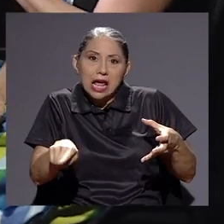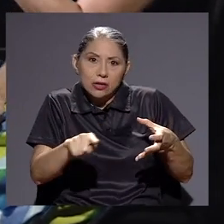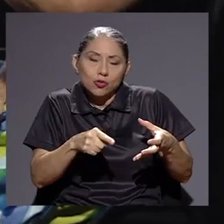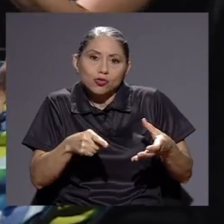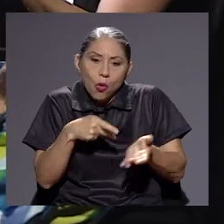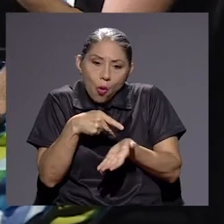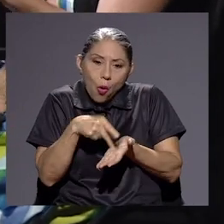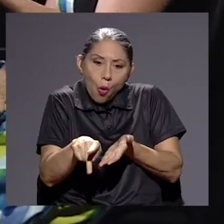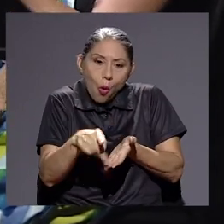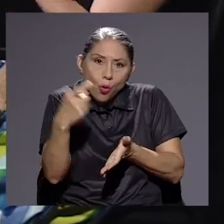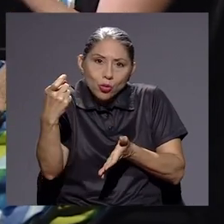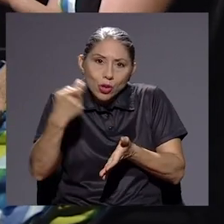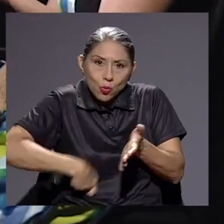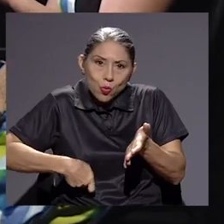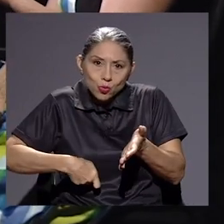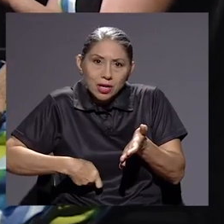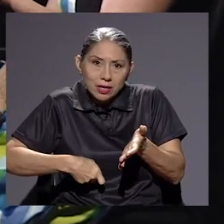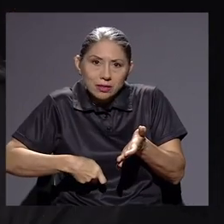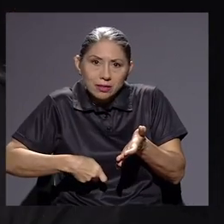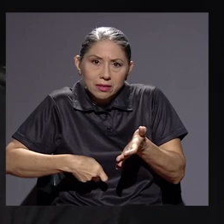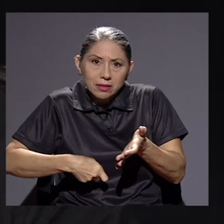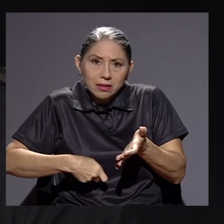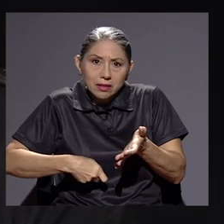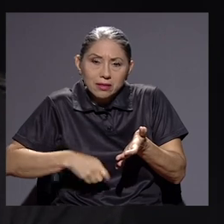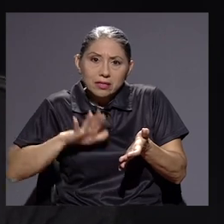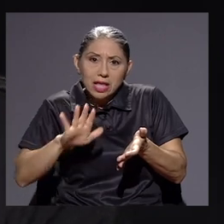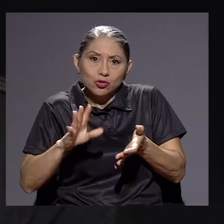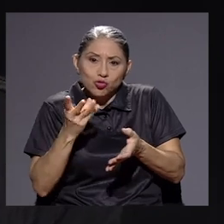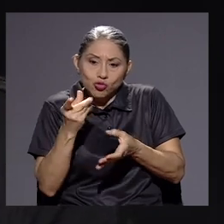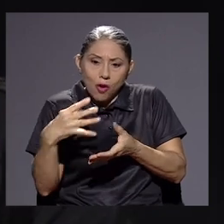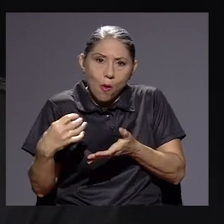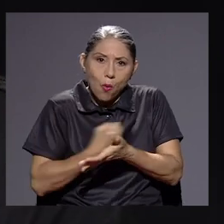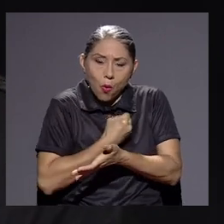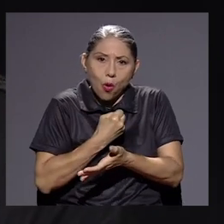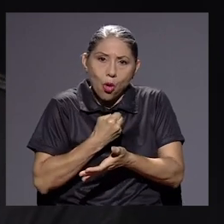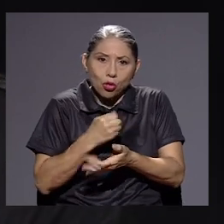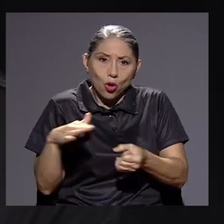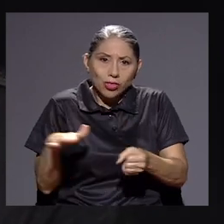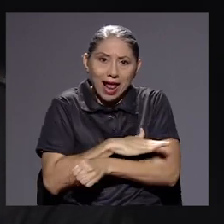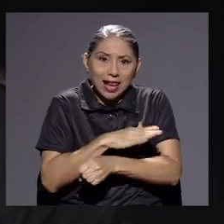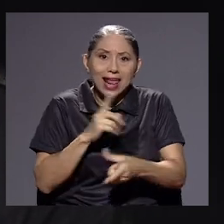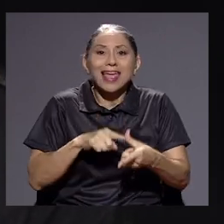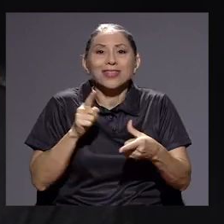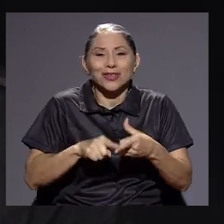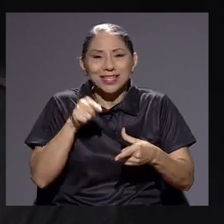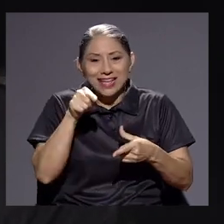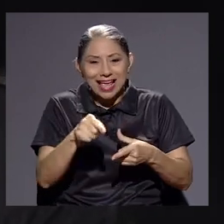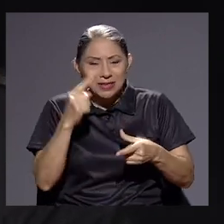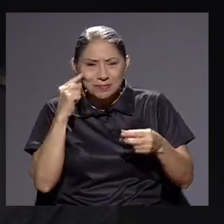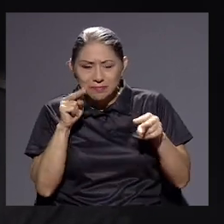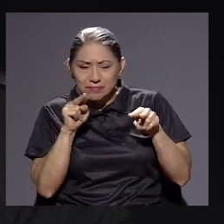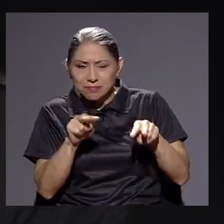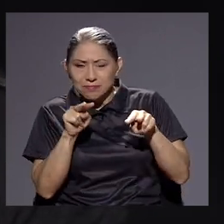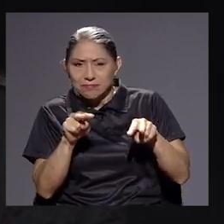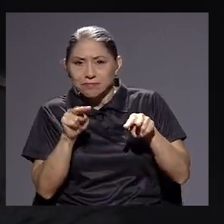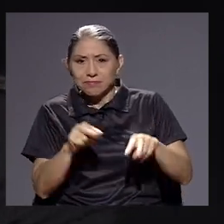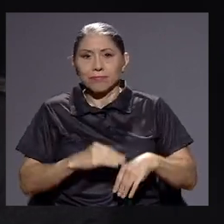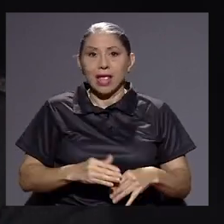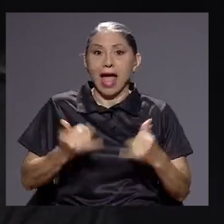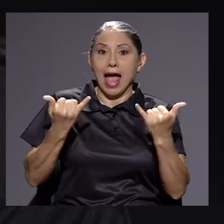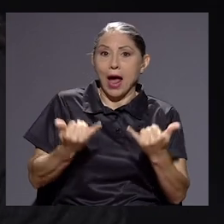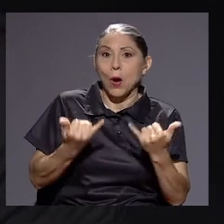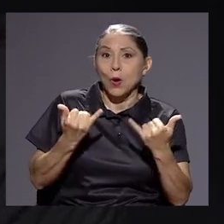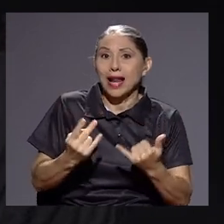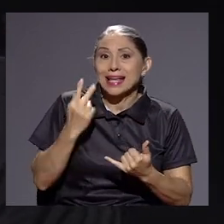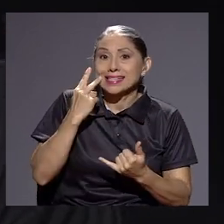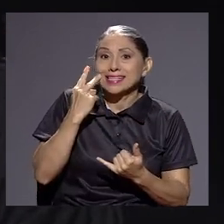deberían de contribuir ese 70% del ingreso total, esos son realmente donde uno debería ir poniendo más la mira. Ahora, si vemos entonces a